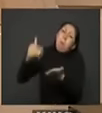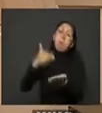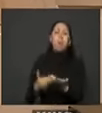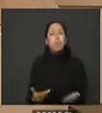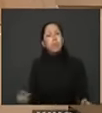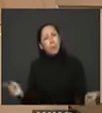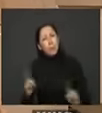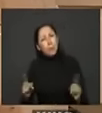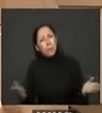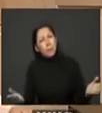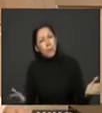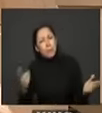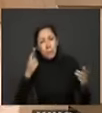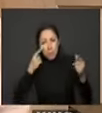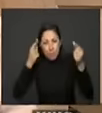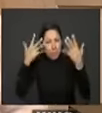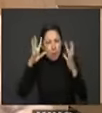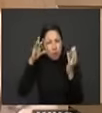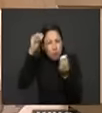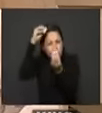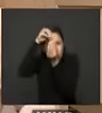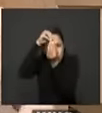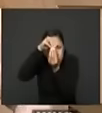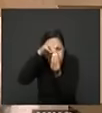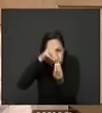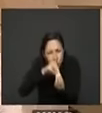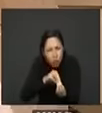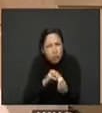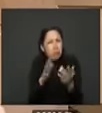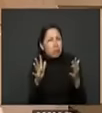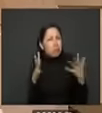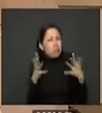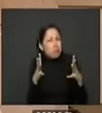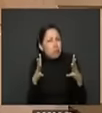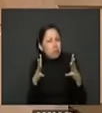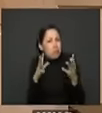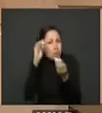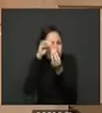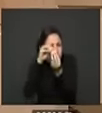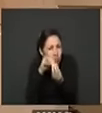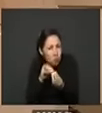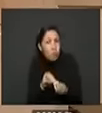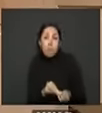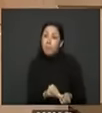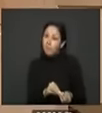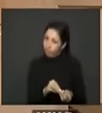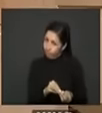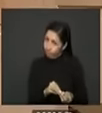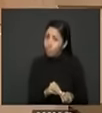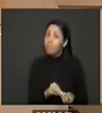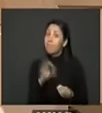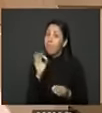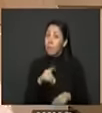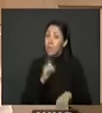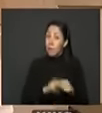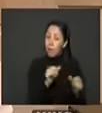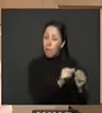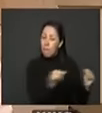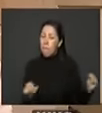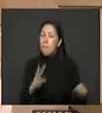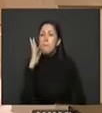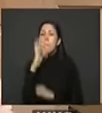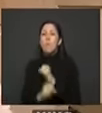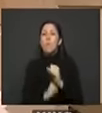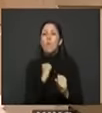si uno suma les voy a hacer la suma esto creemos que tiene que ser una responsabilidad hecha a cuatro años a cuatro